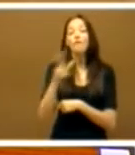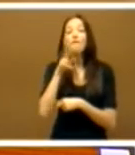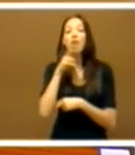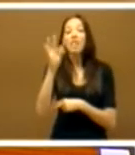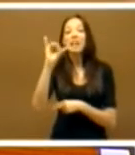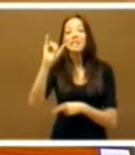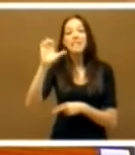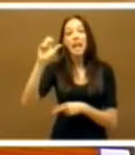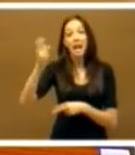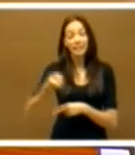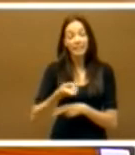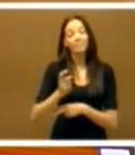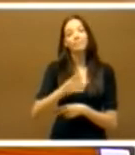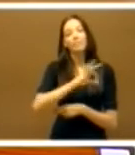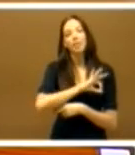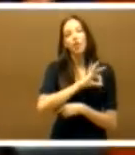Escobar Muñoz.